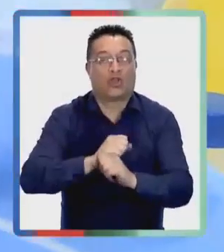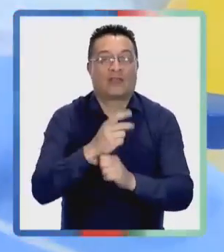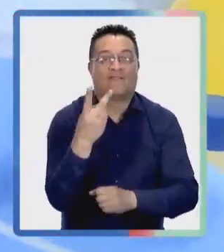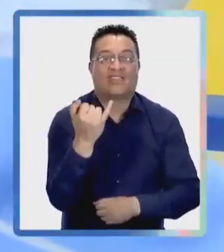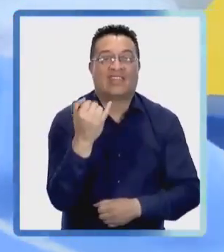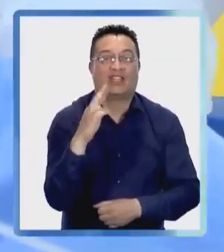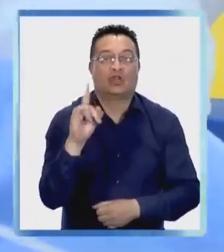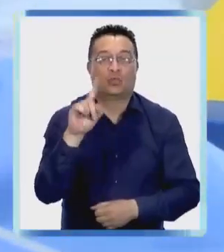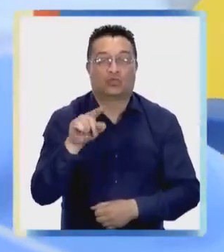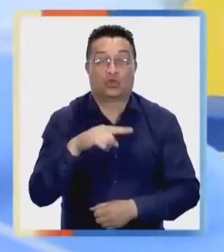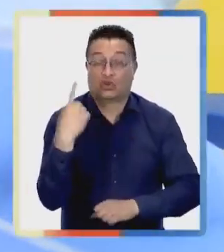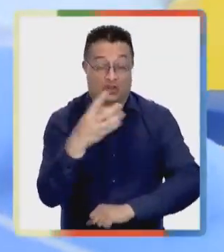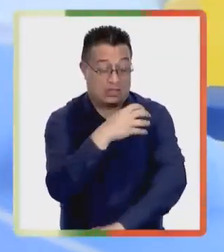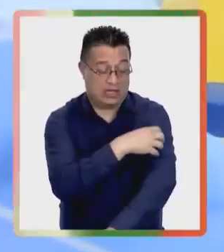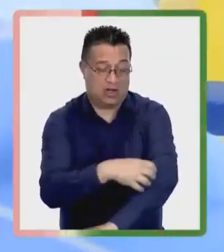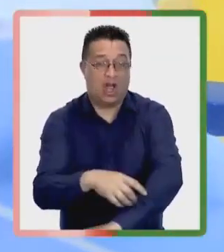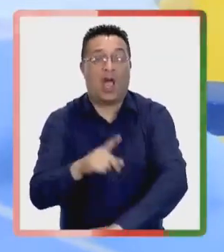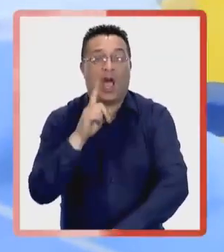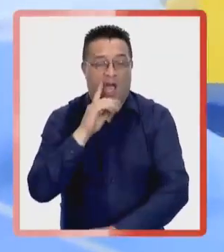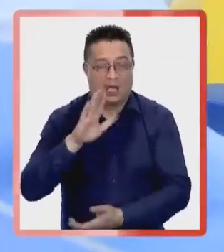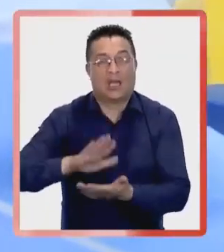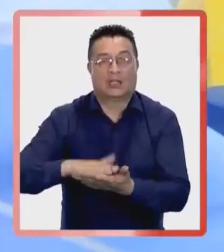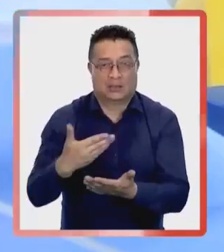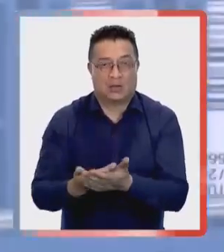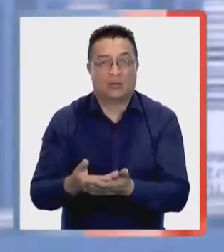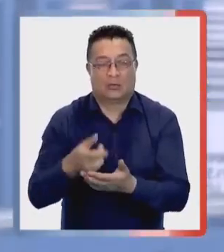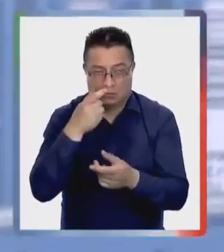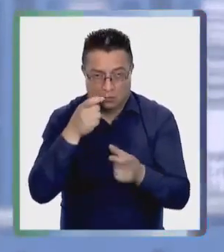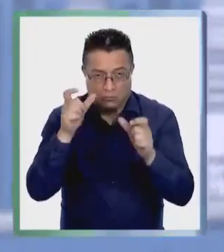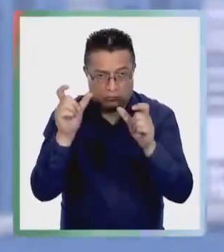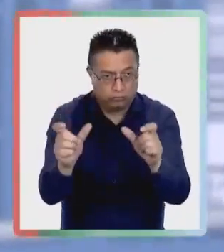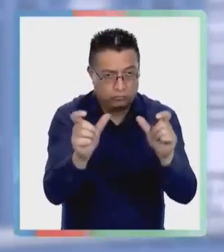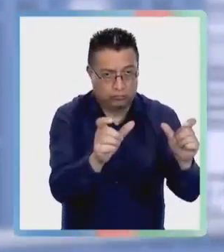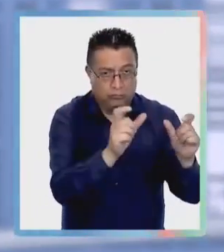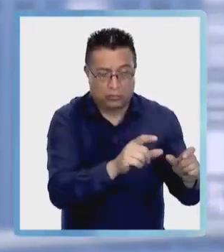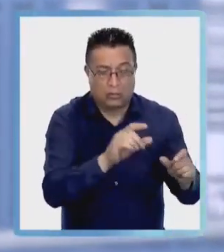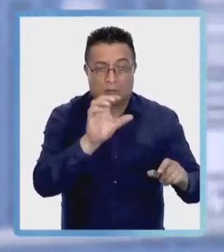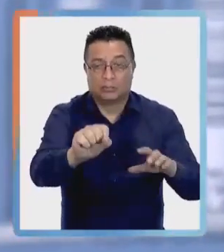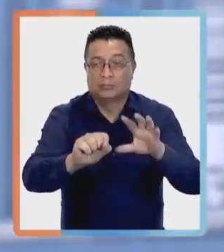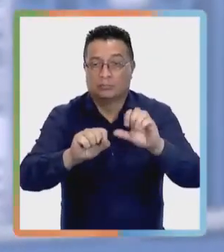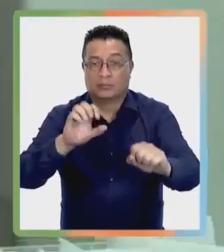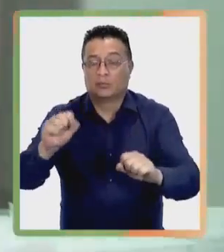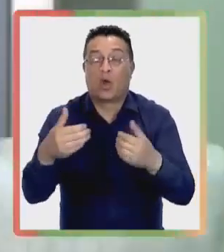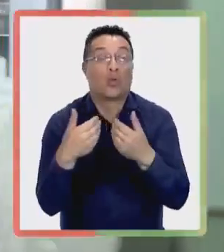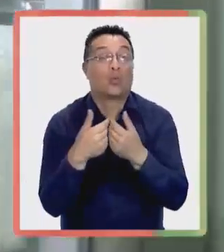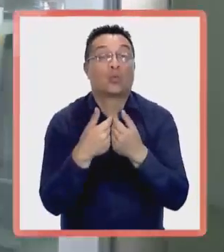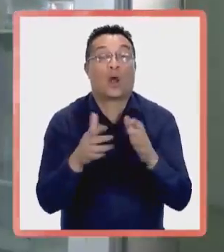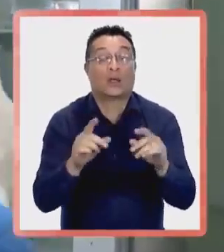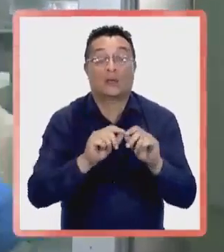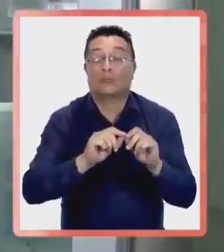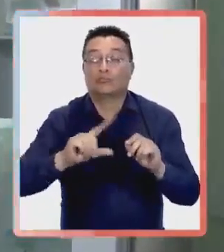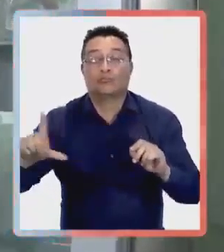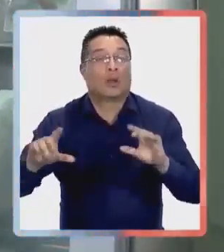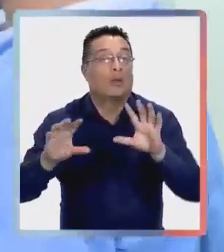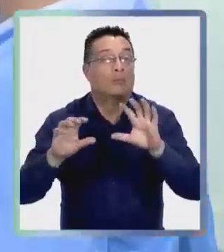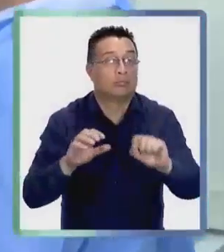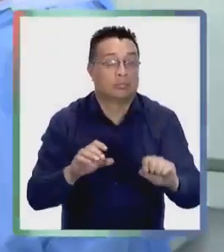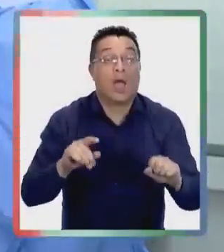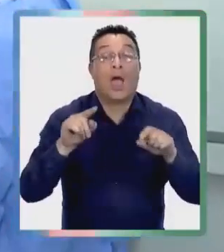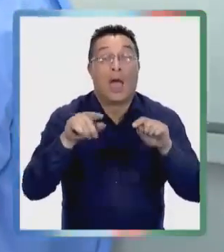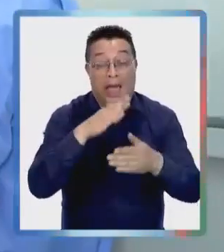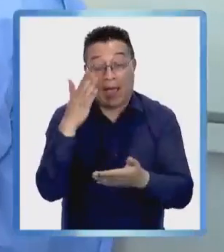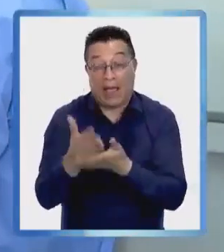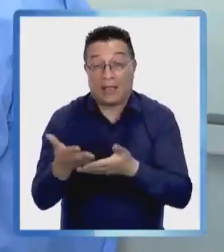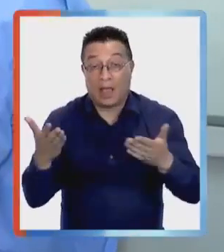debe recibir un tratamiento antiviral. En todas las regiones del país hay centros de salud sentinelas que vigilan la detección de